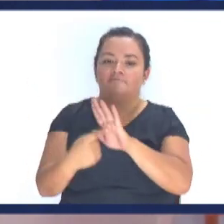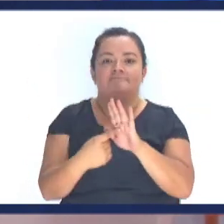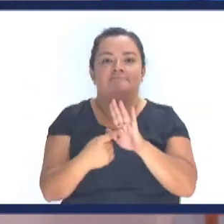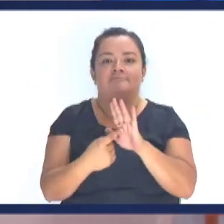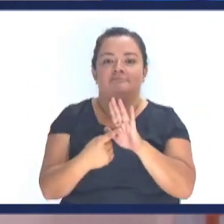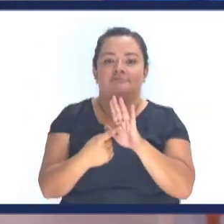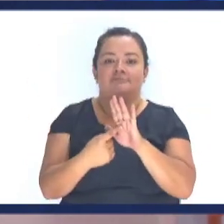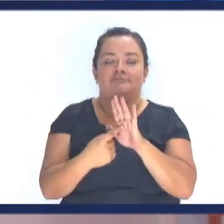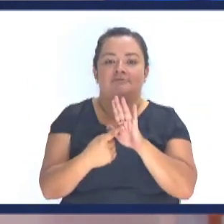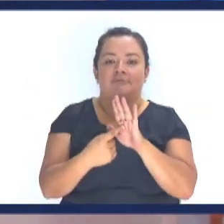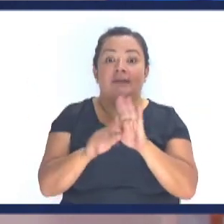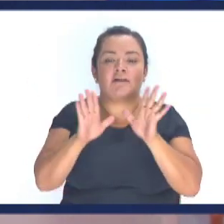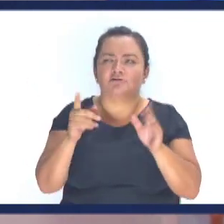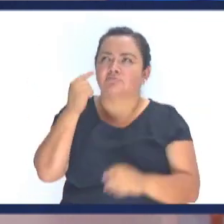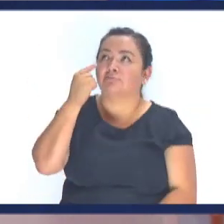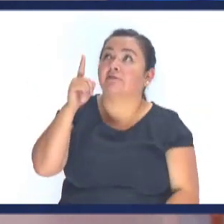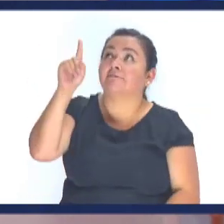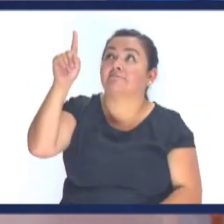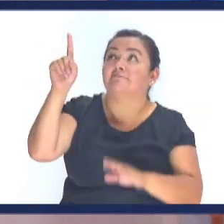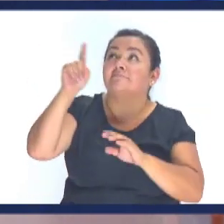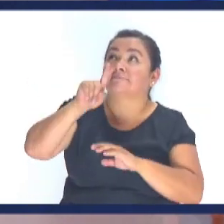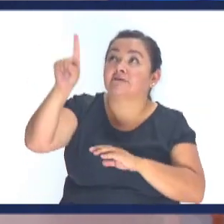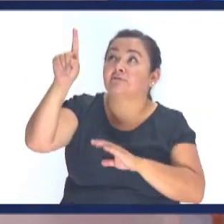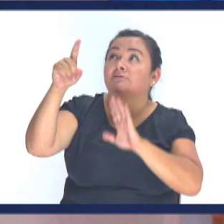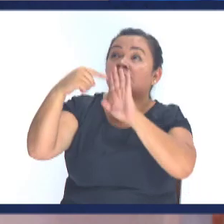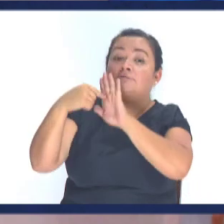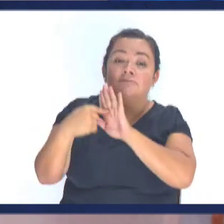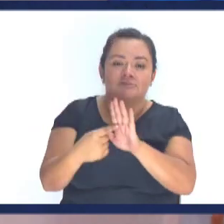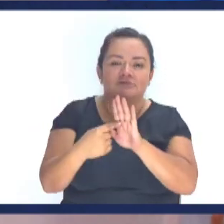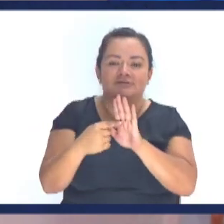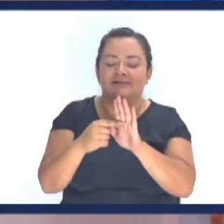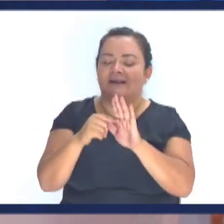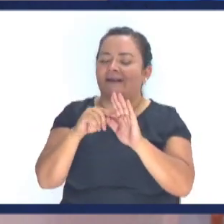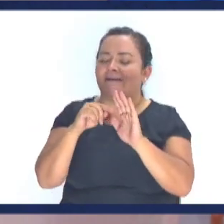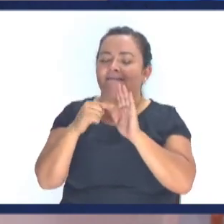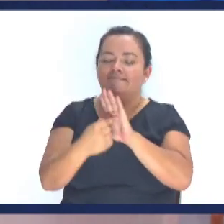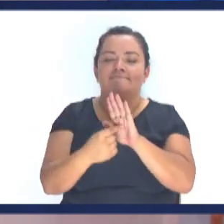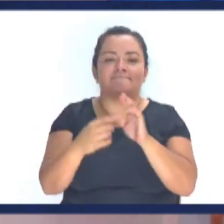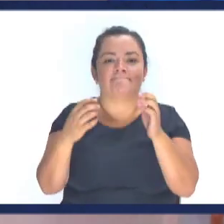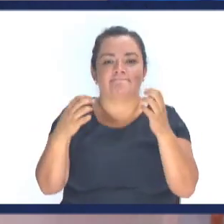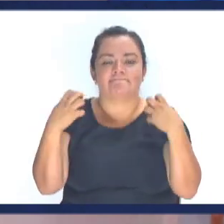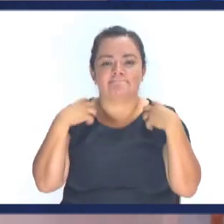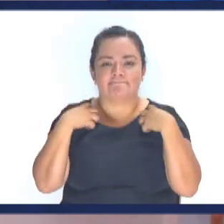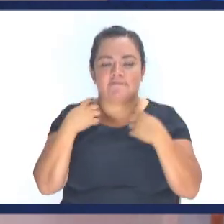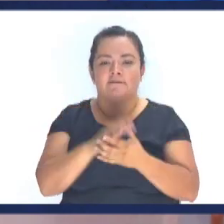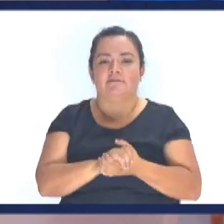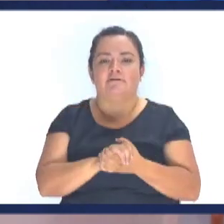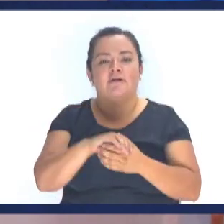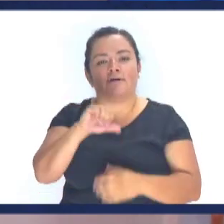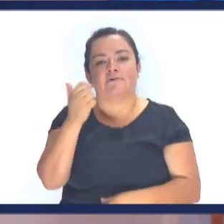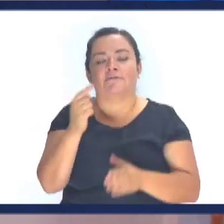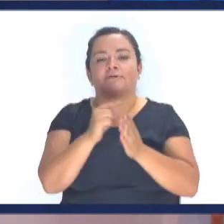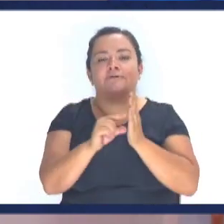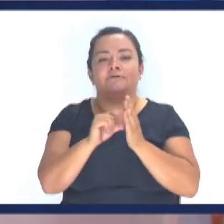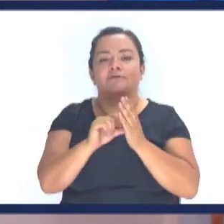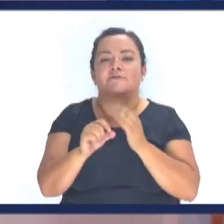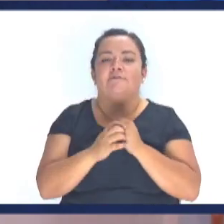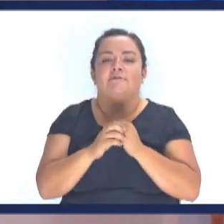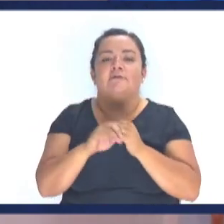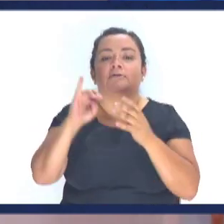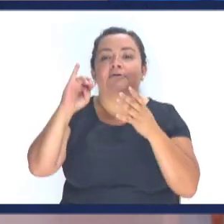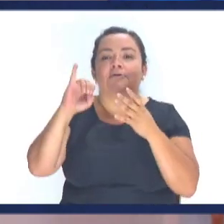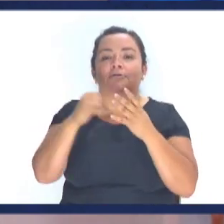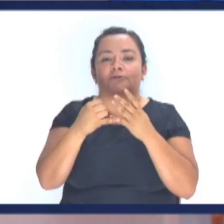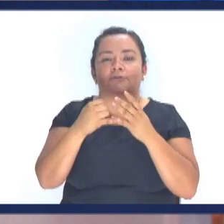Dios Y Jesús vino a buscar Y a saber Lo que se había perdido Pero es la imagen Viva de lo que es Vamos a otro texto Juan 1